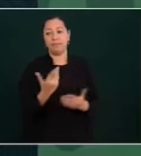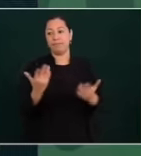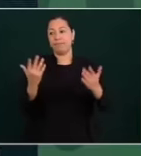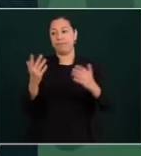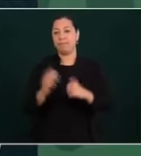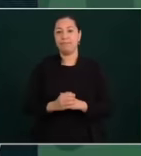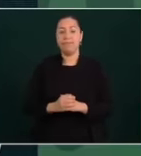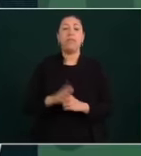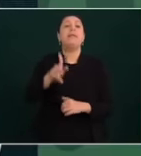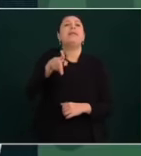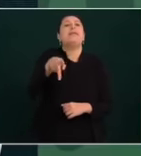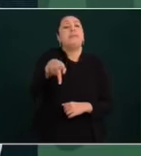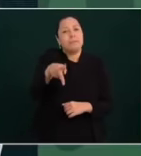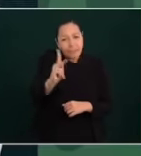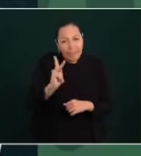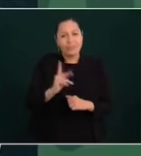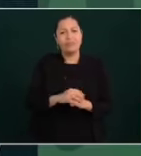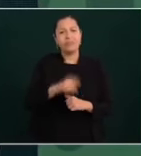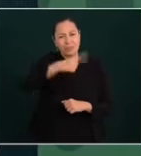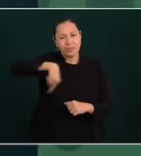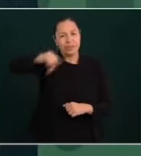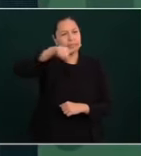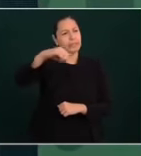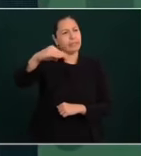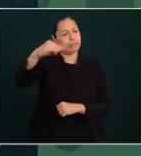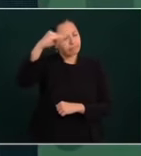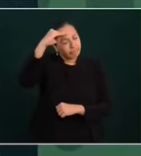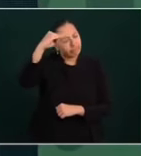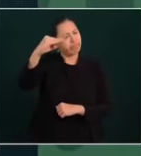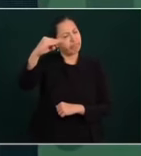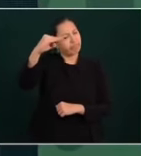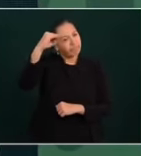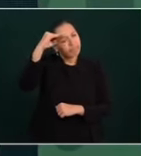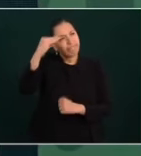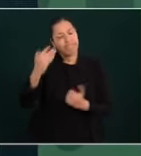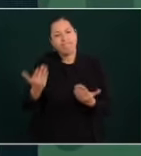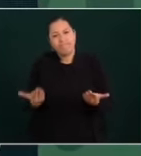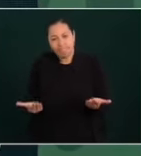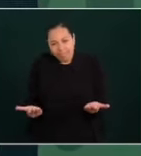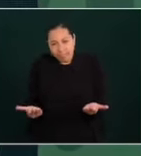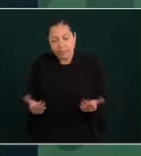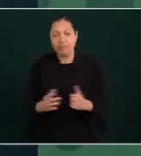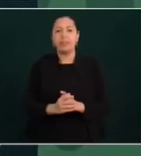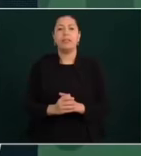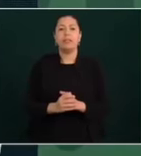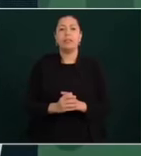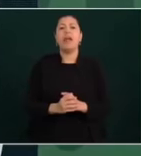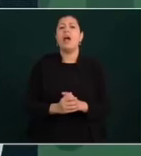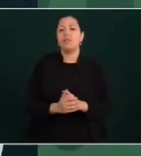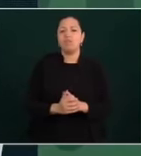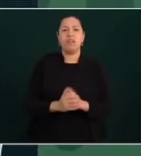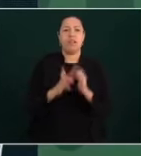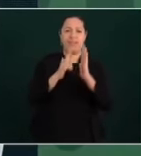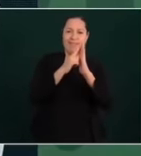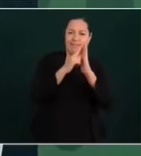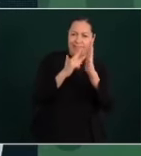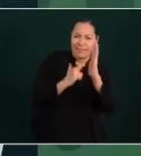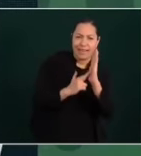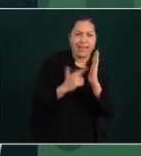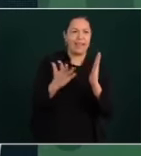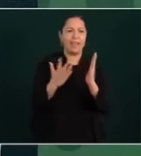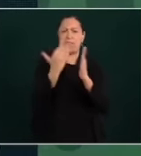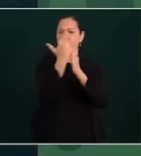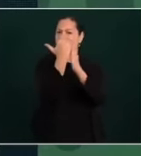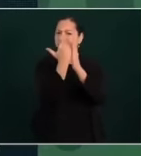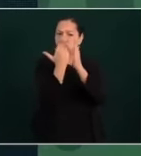Pero hay que pensar que con protocolos sanitarios, con cuidado,